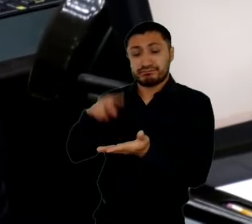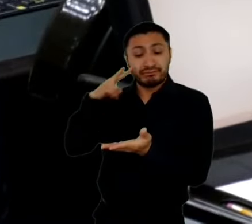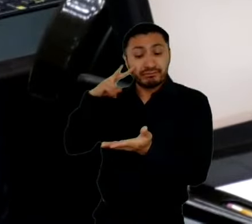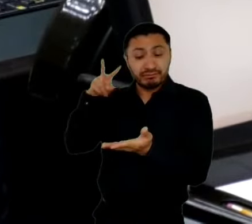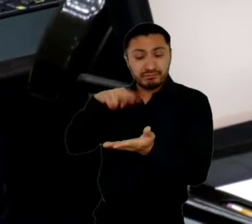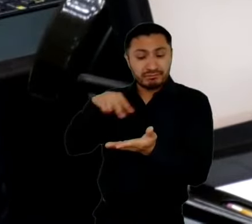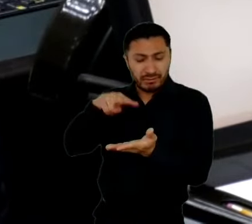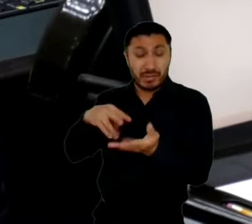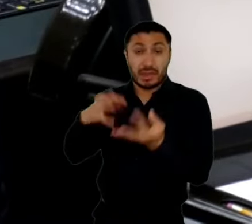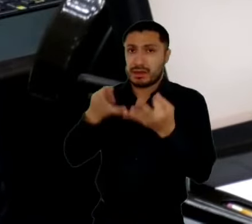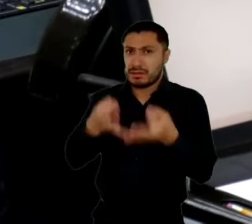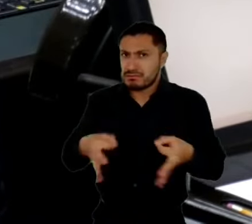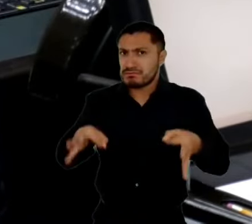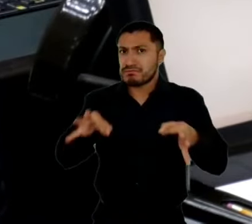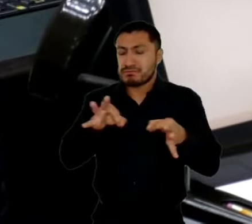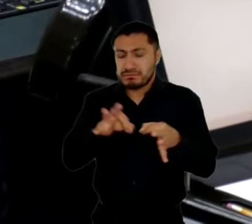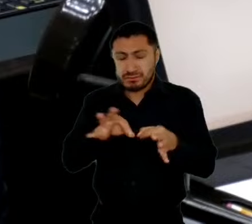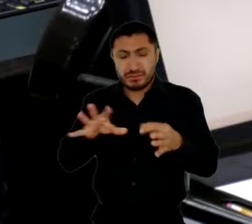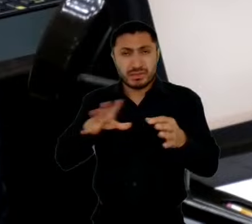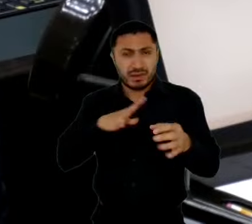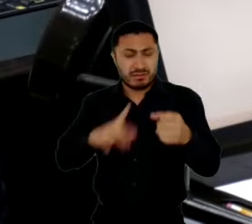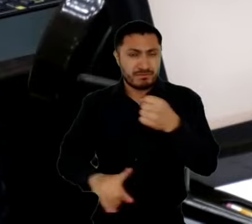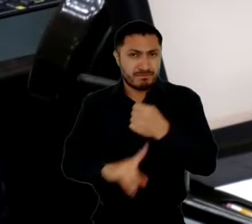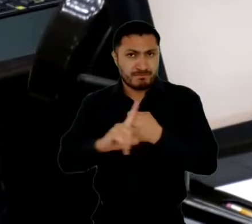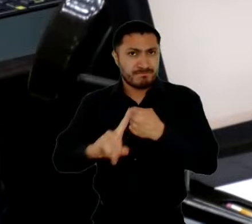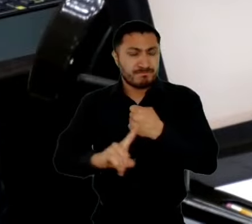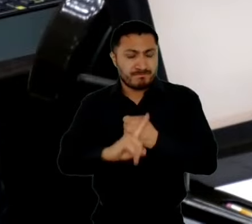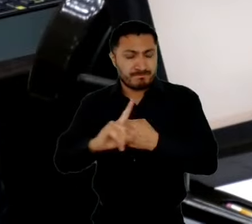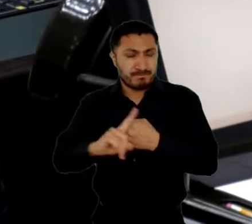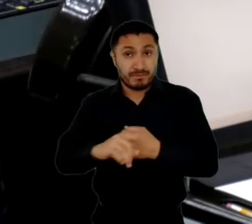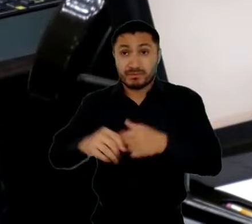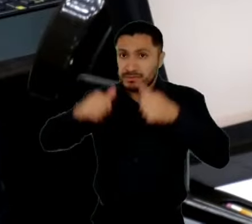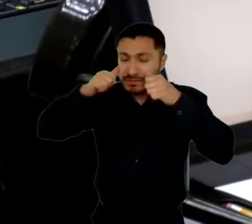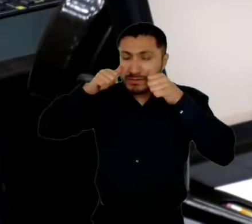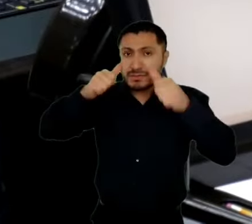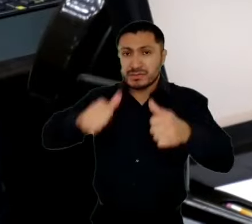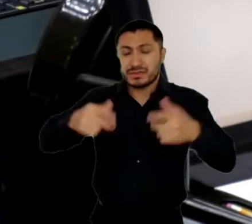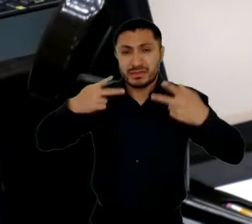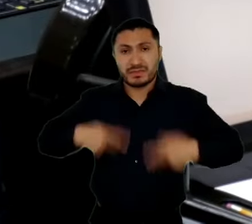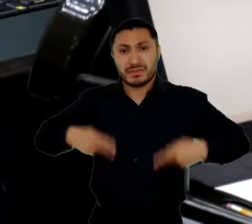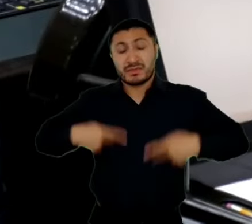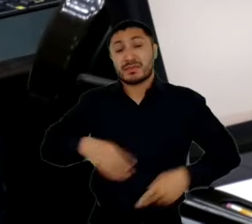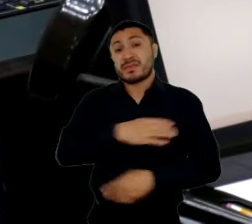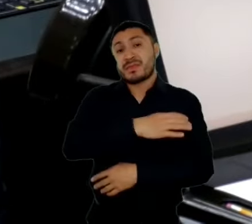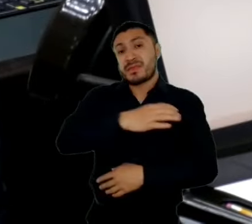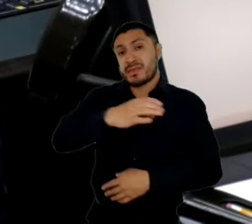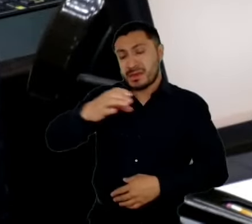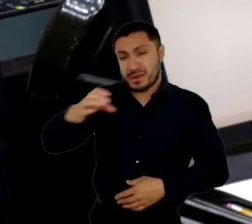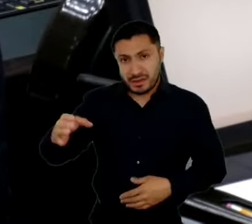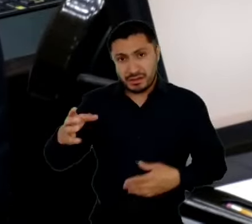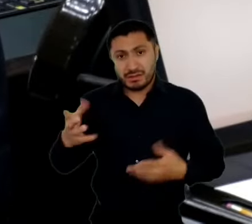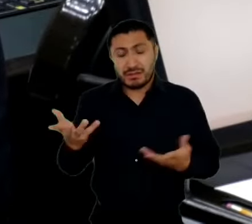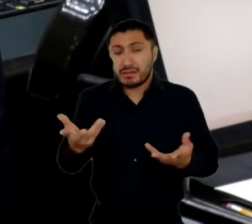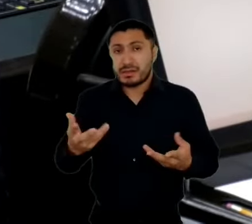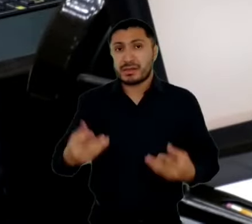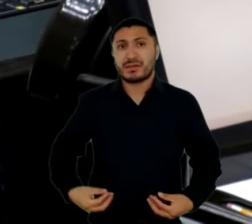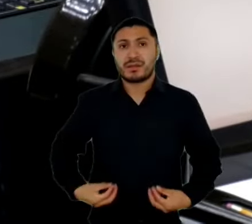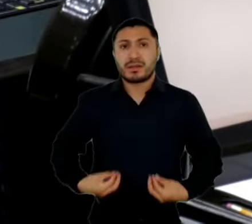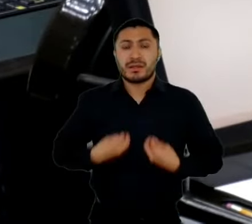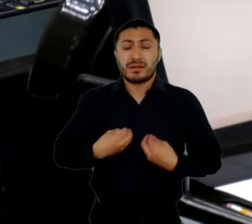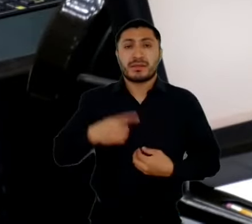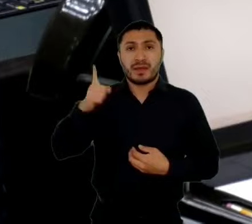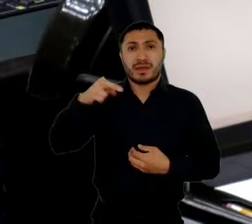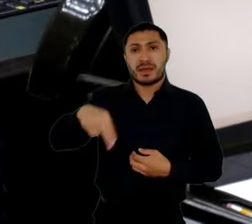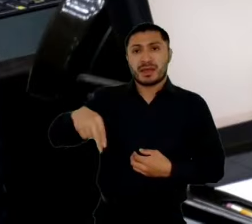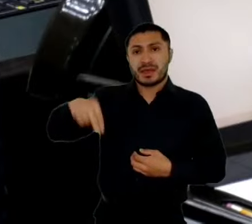una exigencia de las campesinas, campesinos y pobladores de la zona norte de